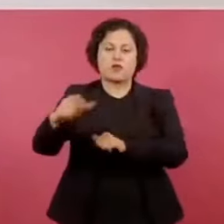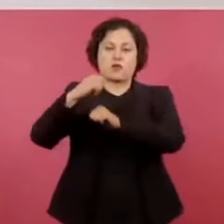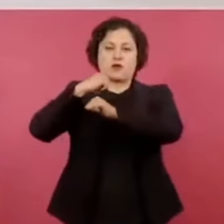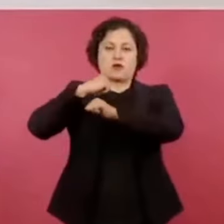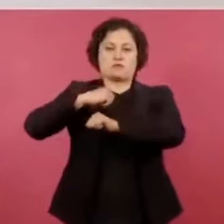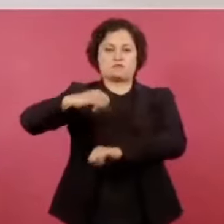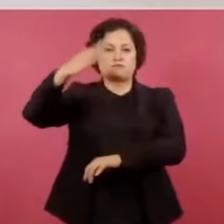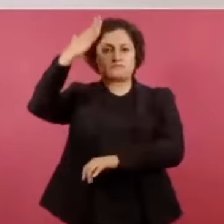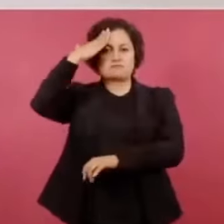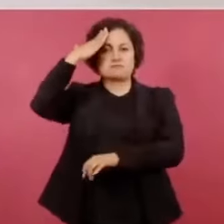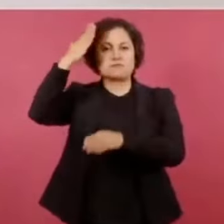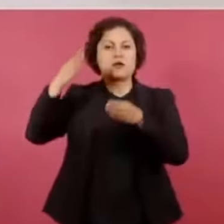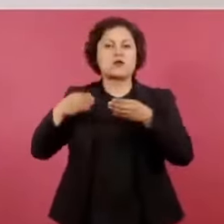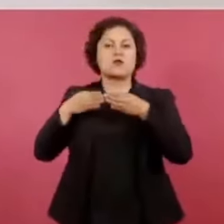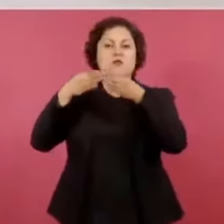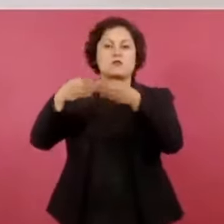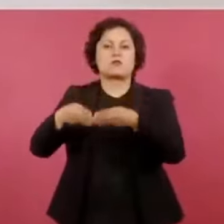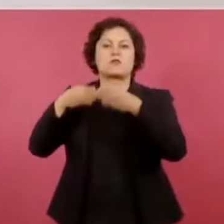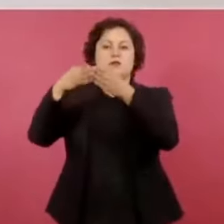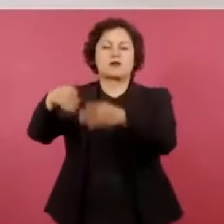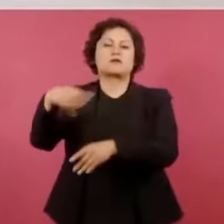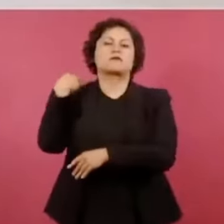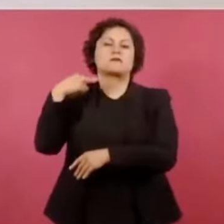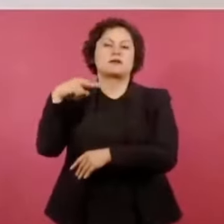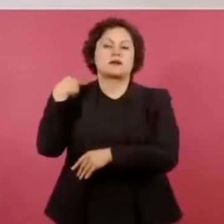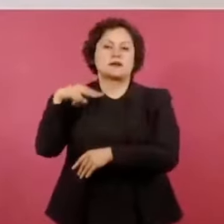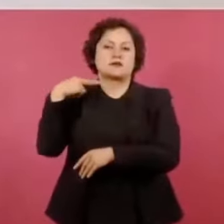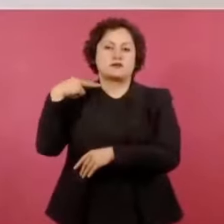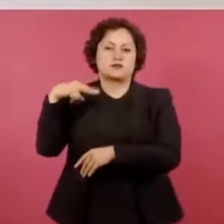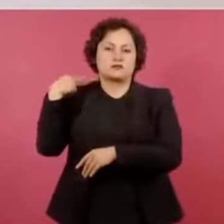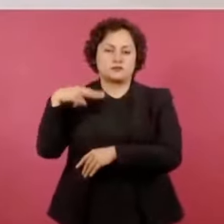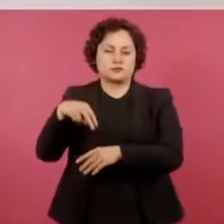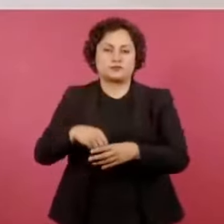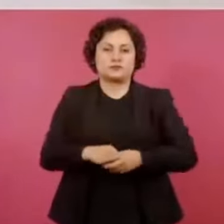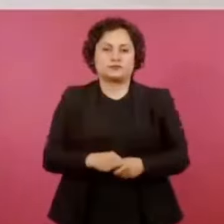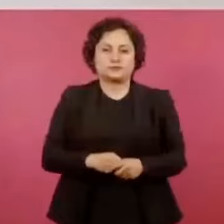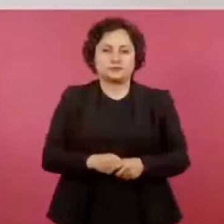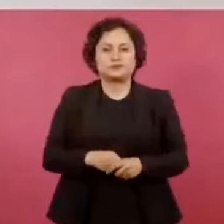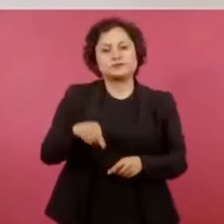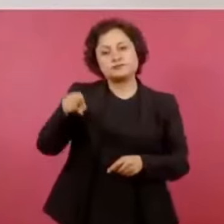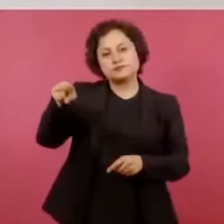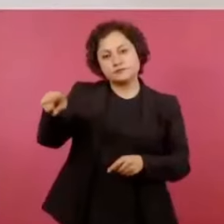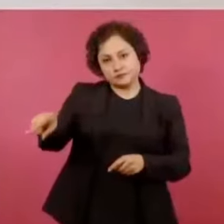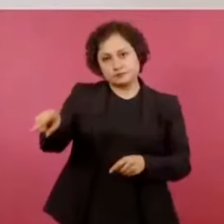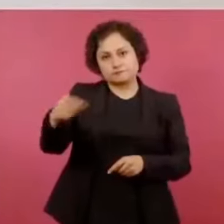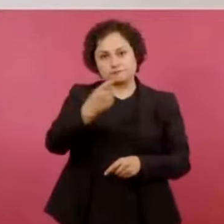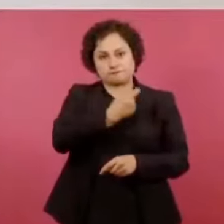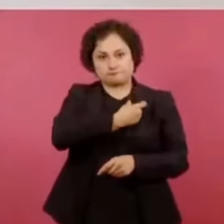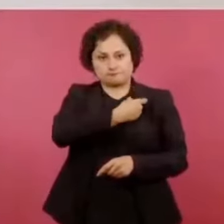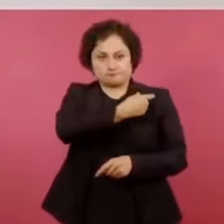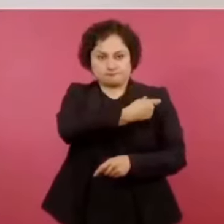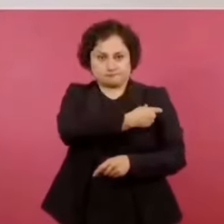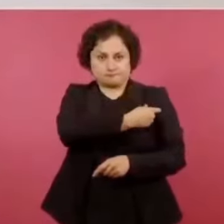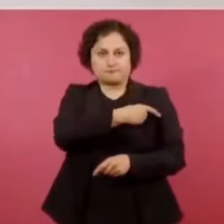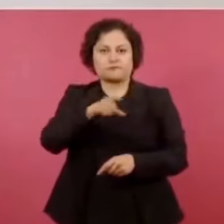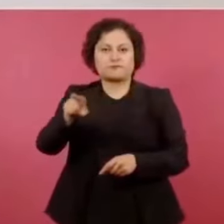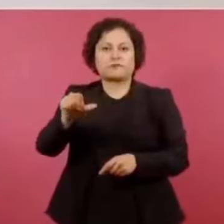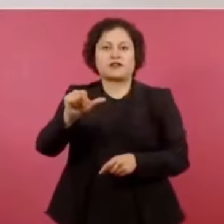del puerto de Veracruz, es un almirante en retiro,